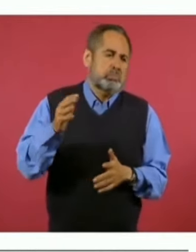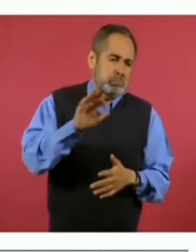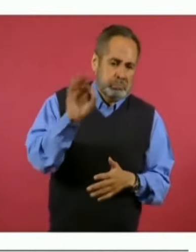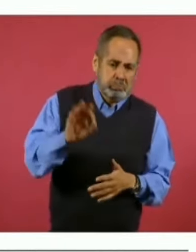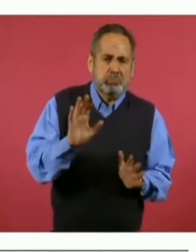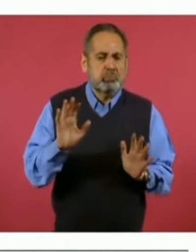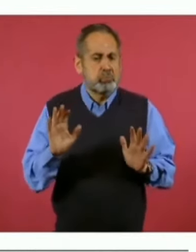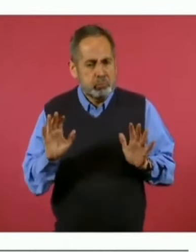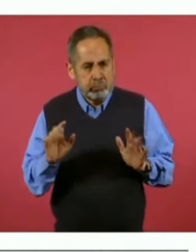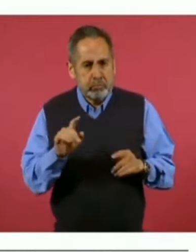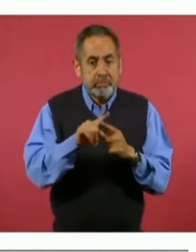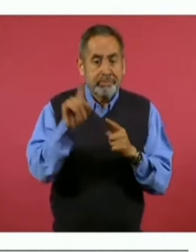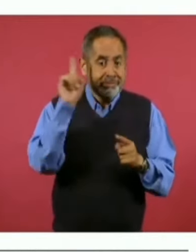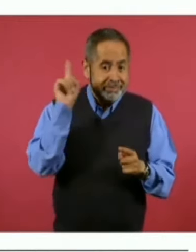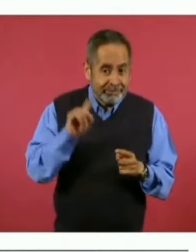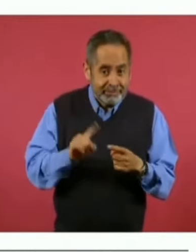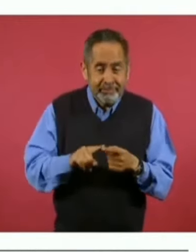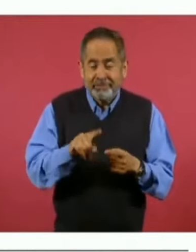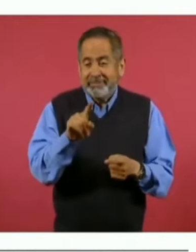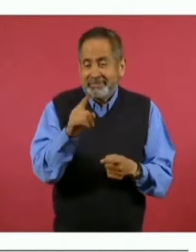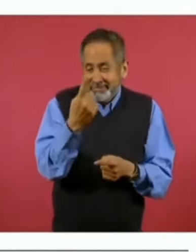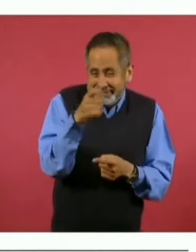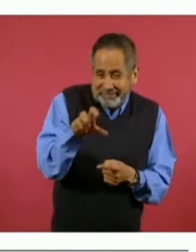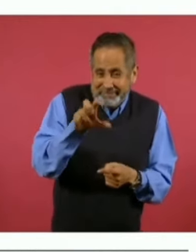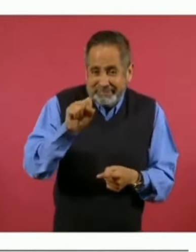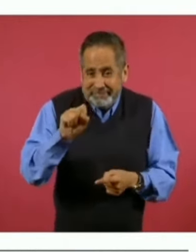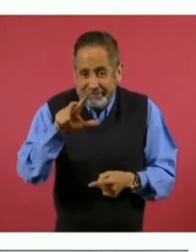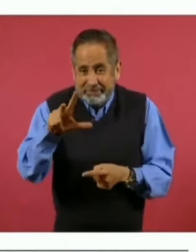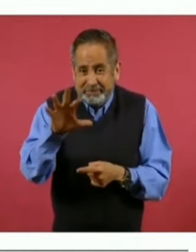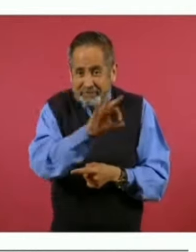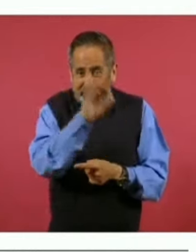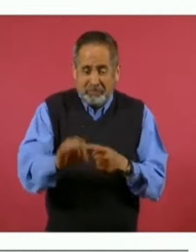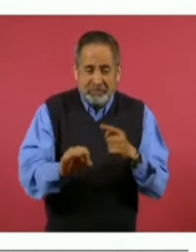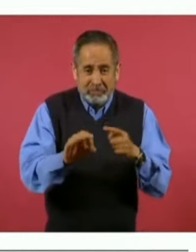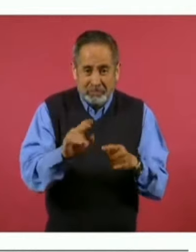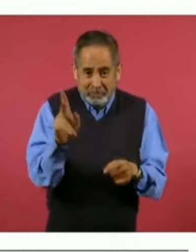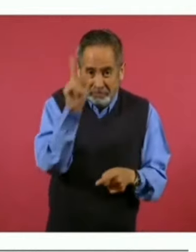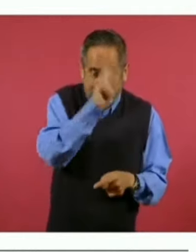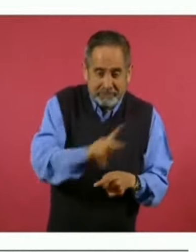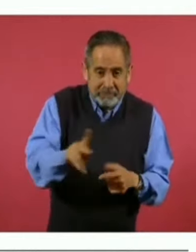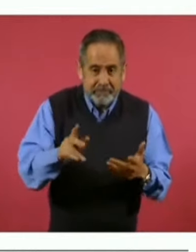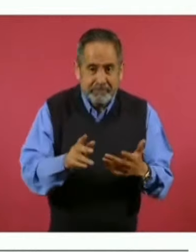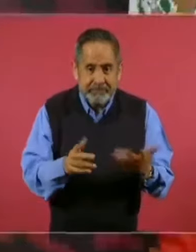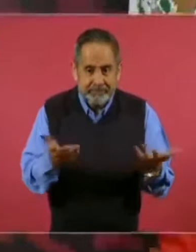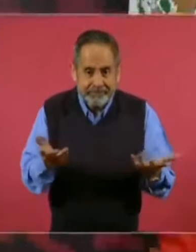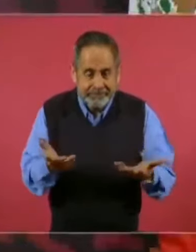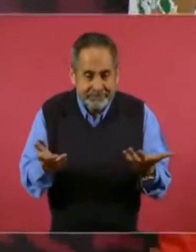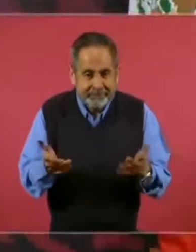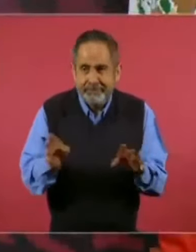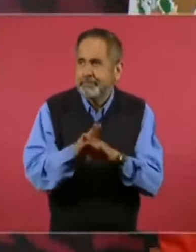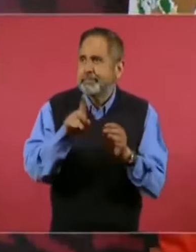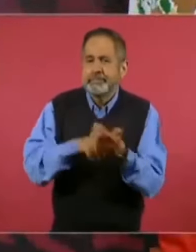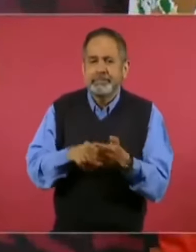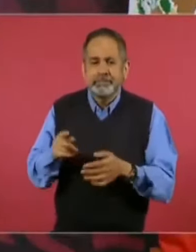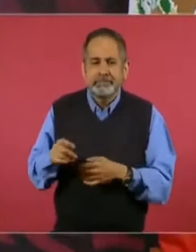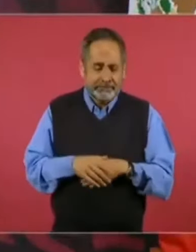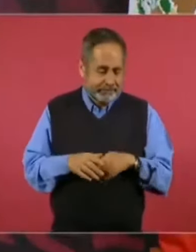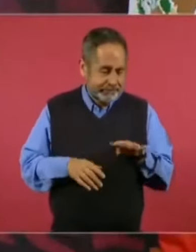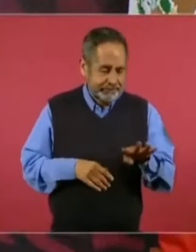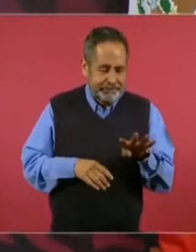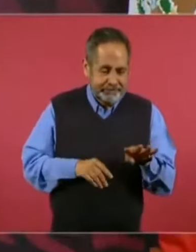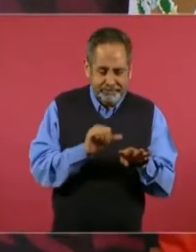Cedillo 168 por ciento. Es como si de pasar de 19